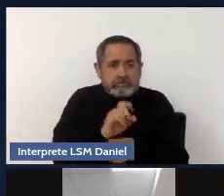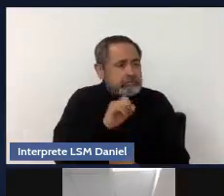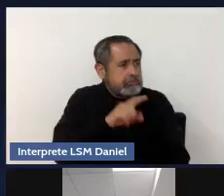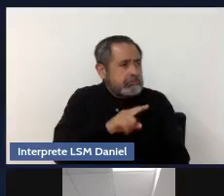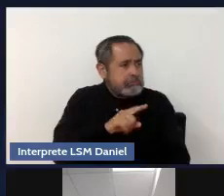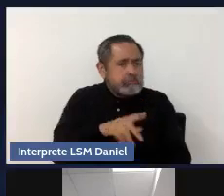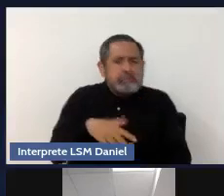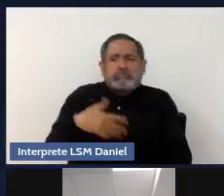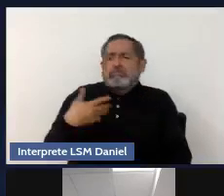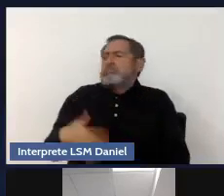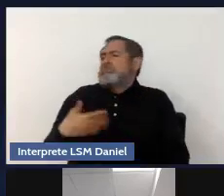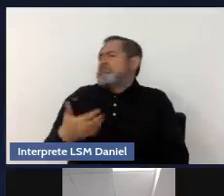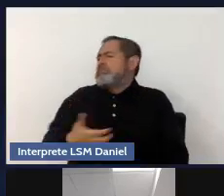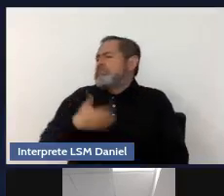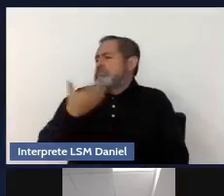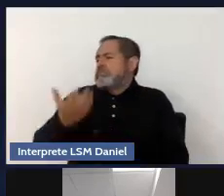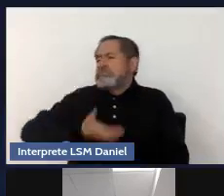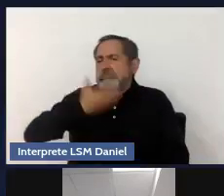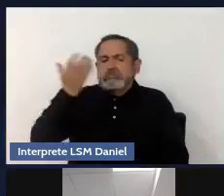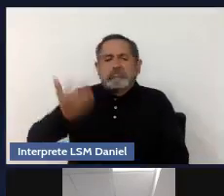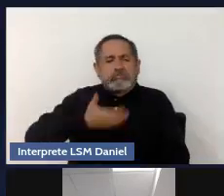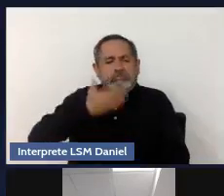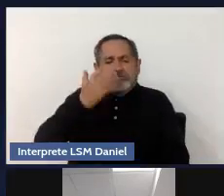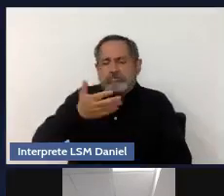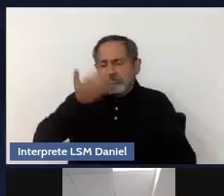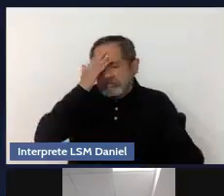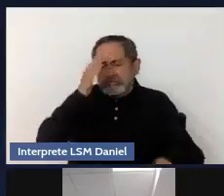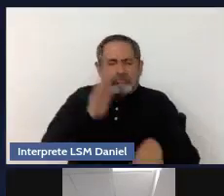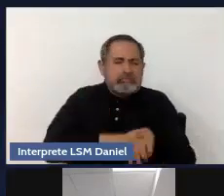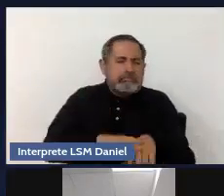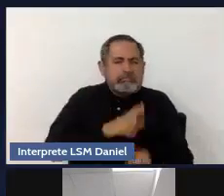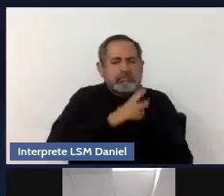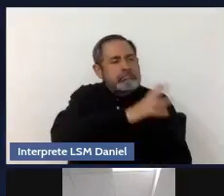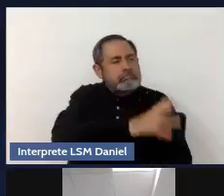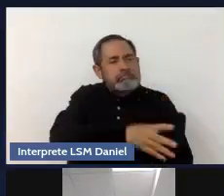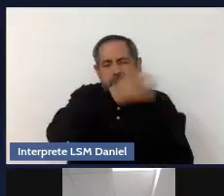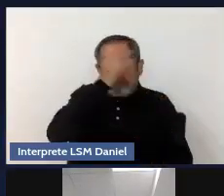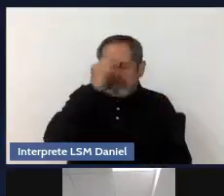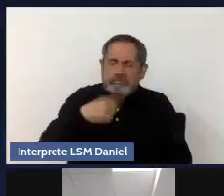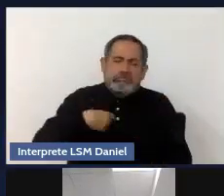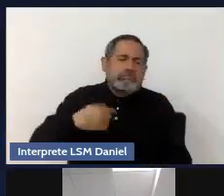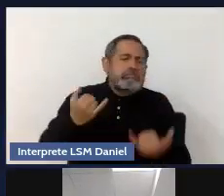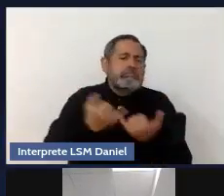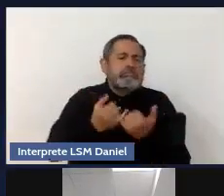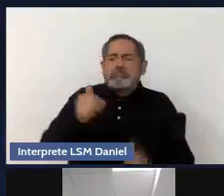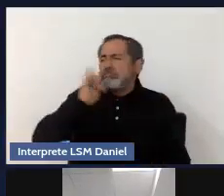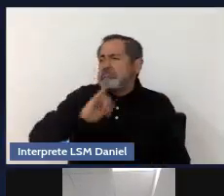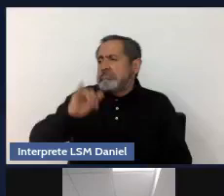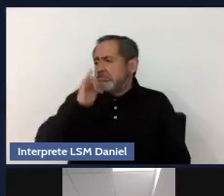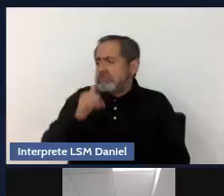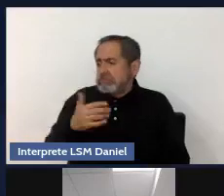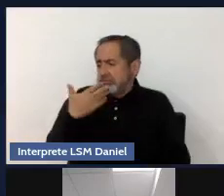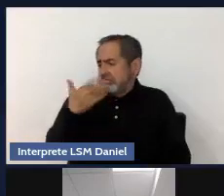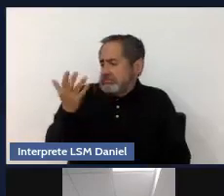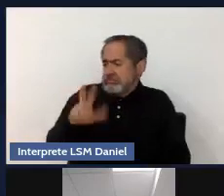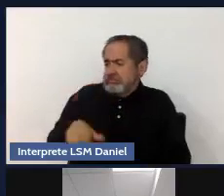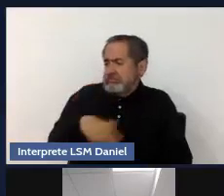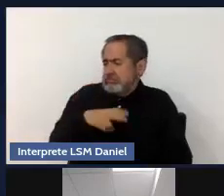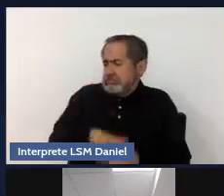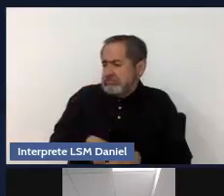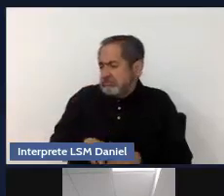pero lo veo de manera cotidiana, yo puedo aprender a creer que eso, pues, está bien, que es normal y que,